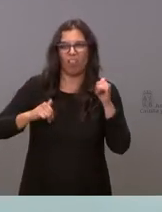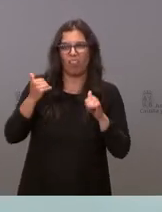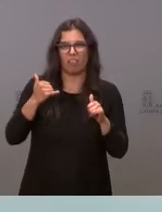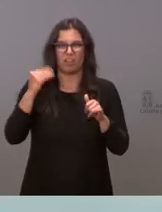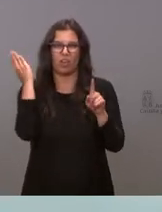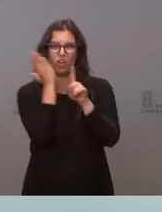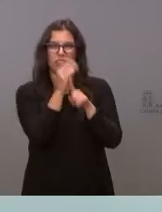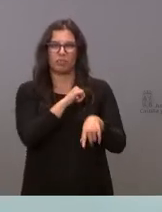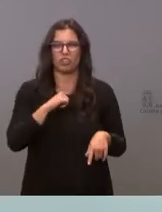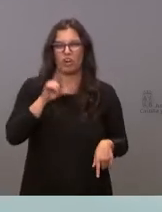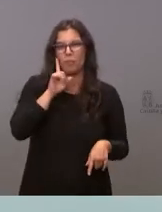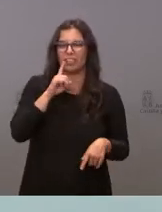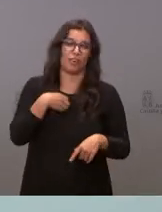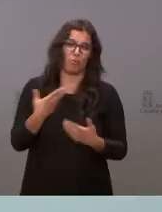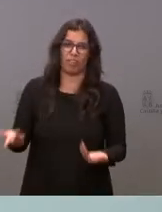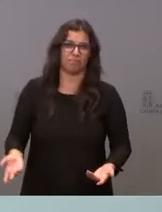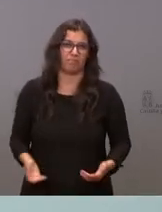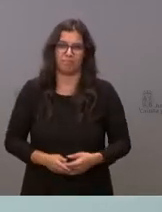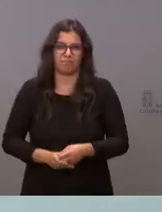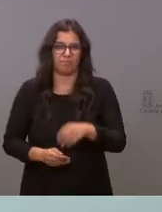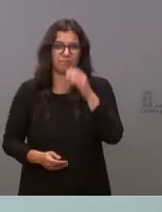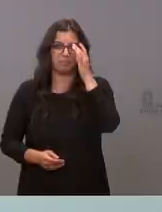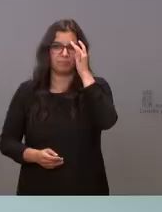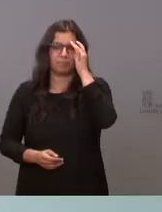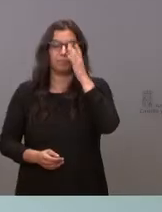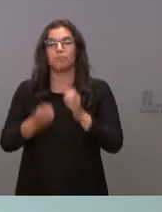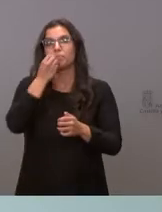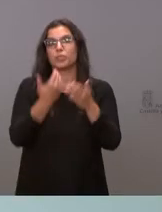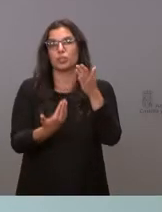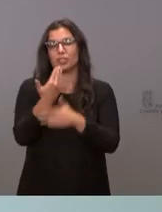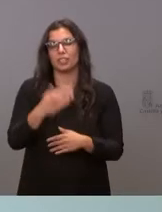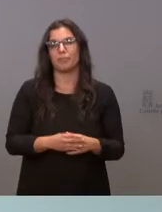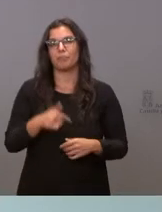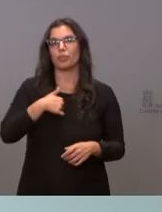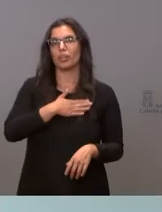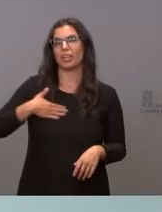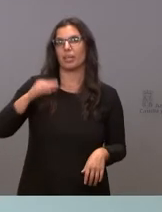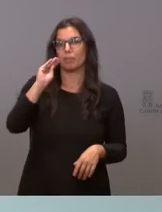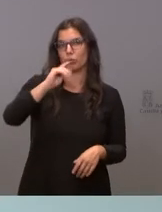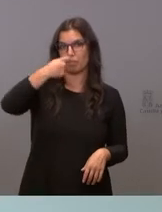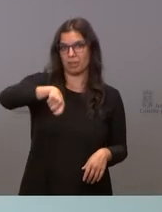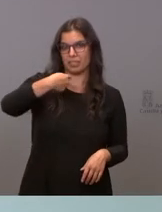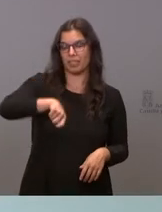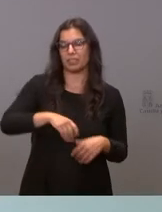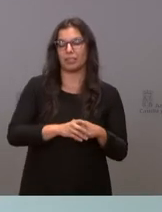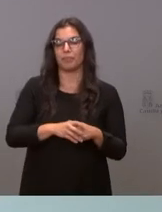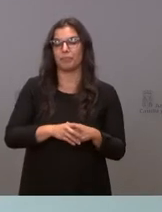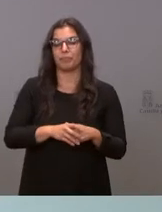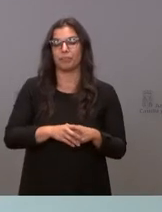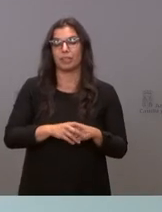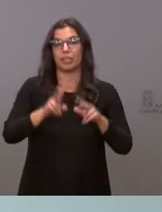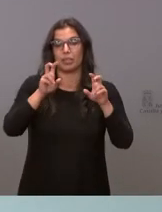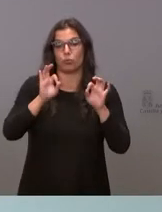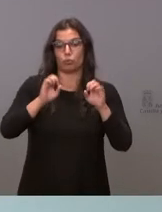ataques personales y mentiras. Hola, muy buenos días. Quería preguntarle al presidente, debido a la interferencia de la